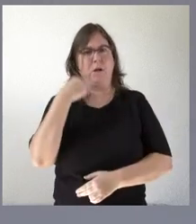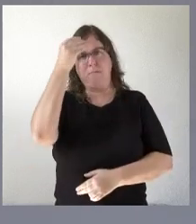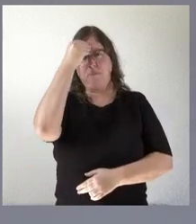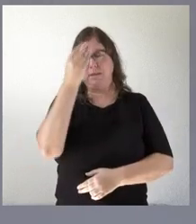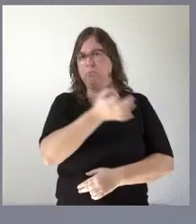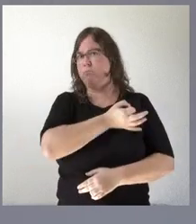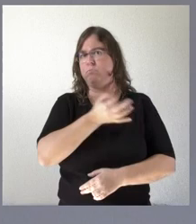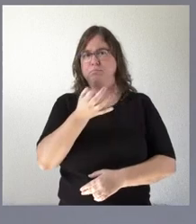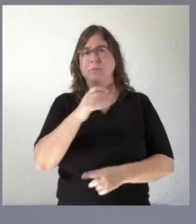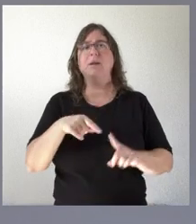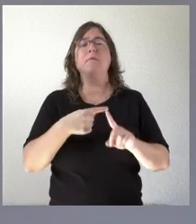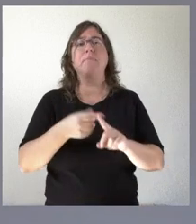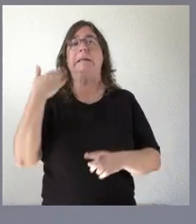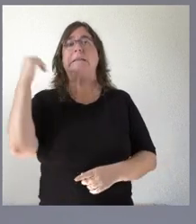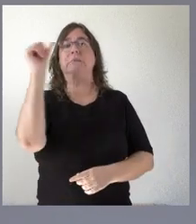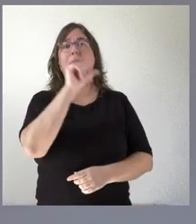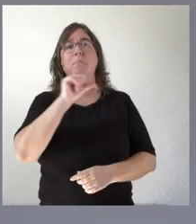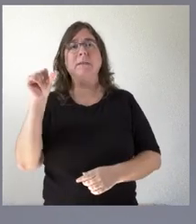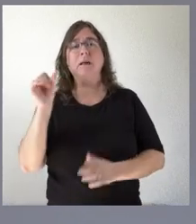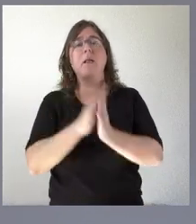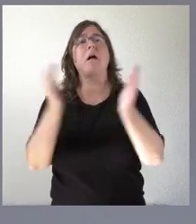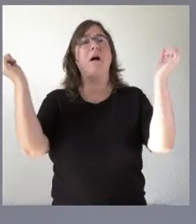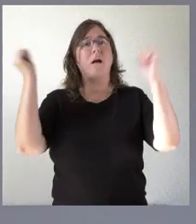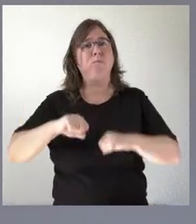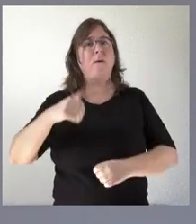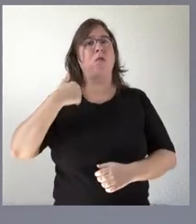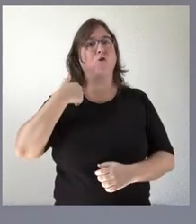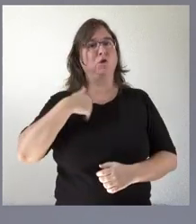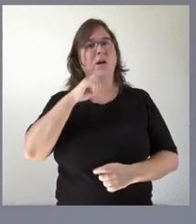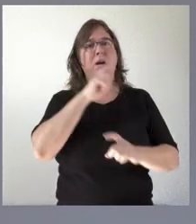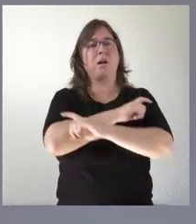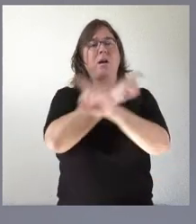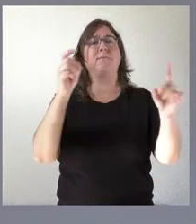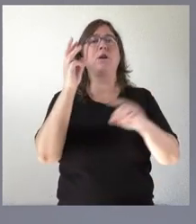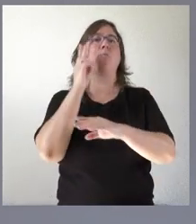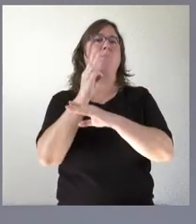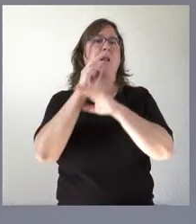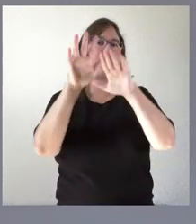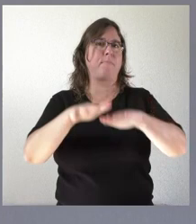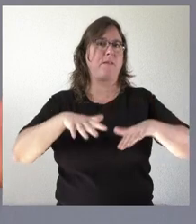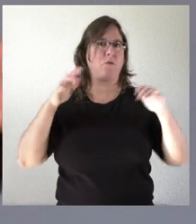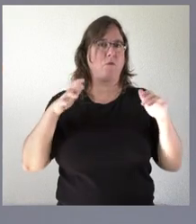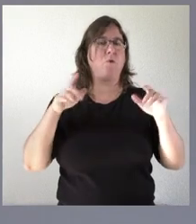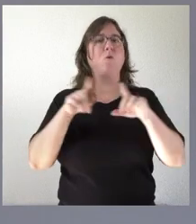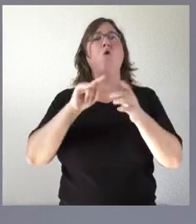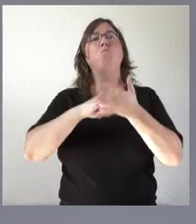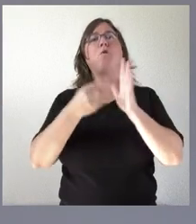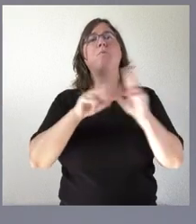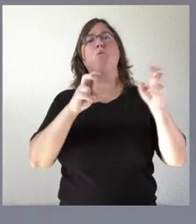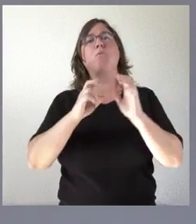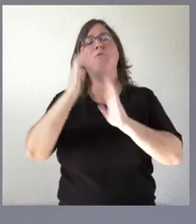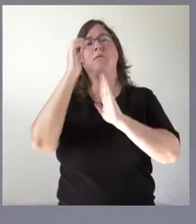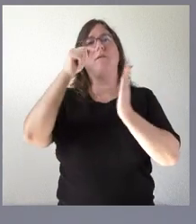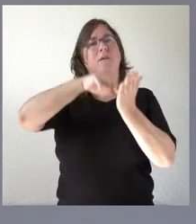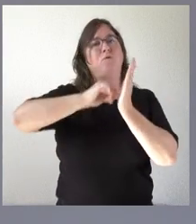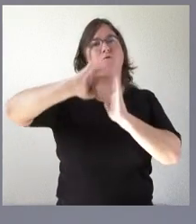impuesto y la pasada semana aprobamos y ya hemos remitido al Parlamento Autonómico para su tramitación un nuevo programa de bajada de impuestos